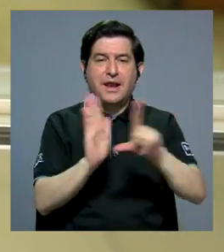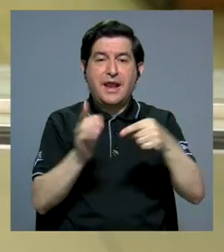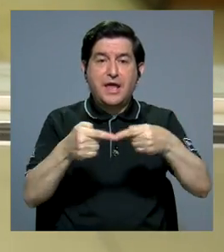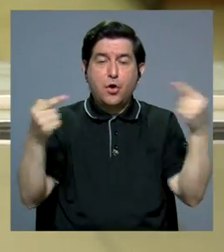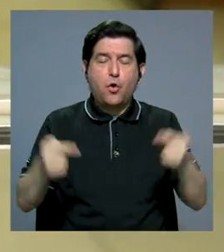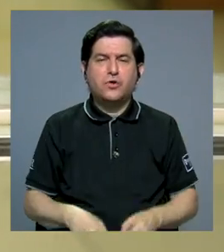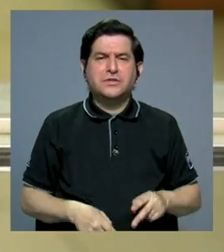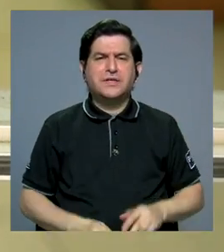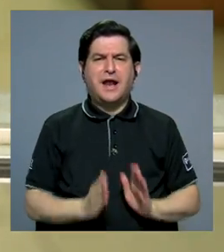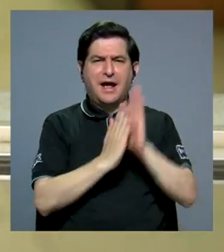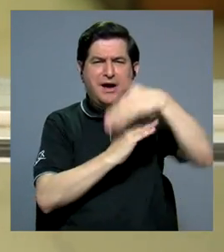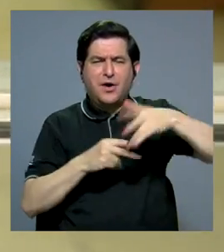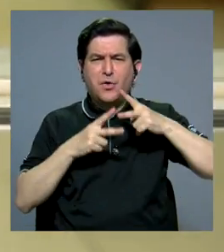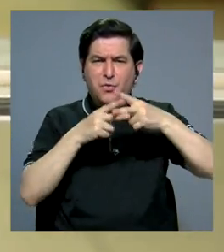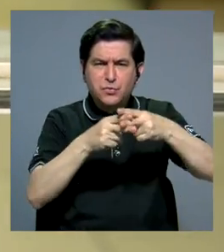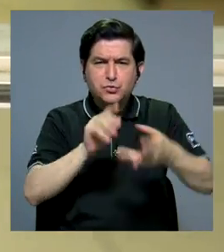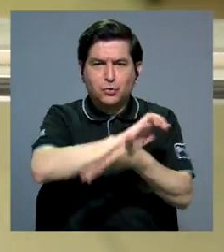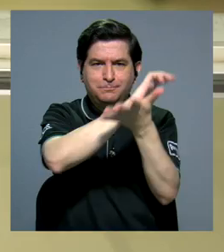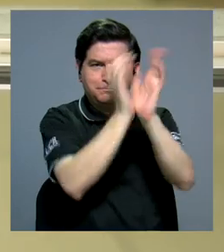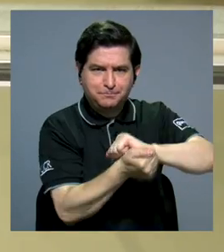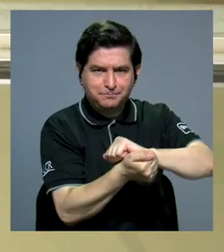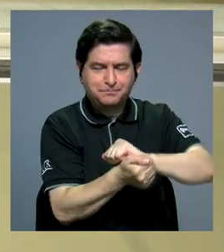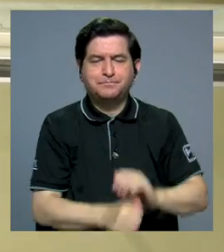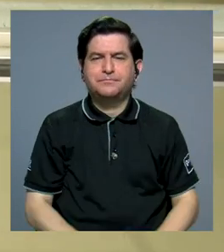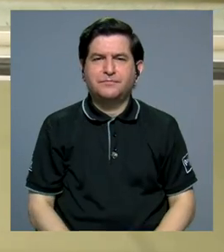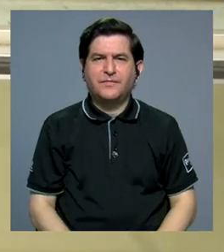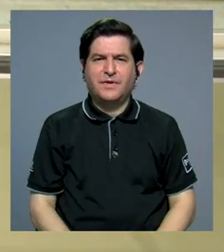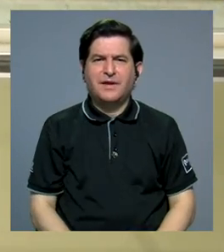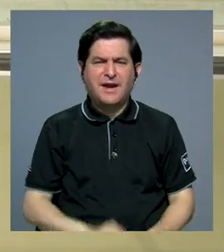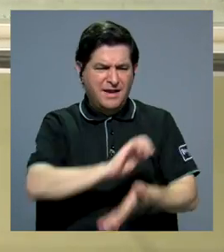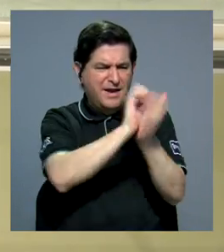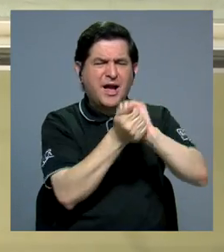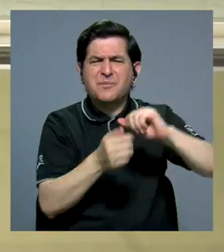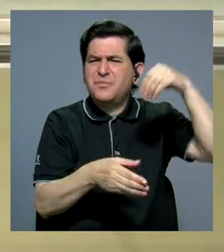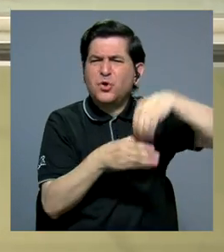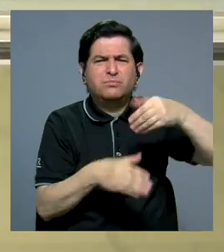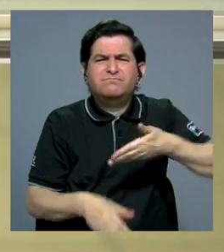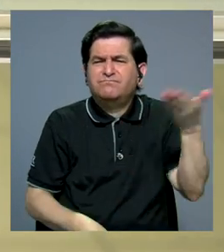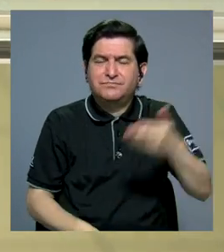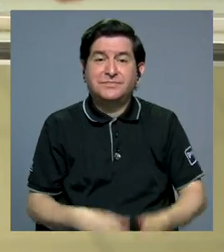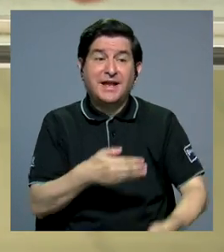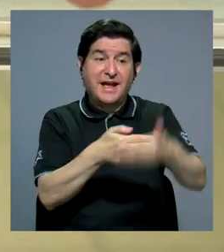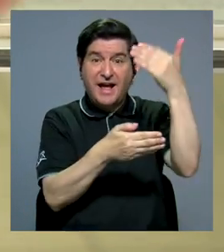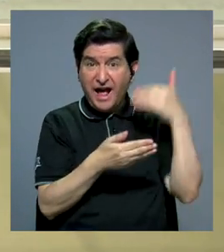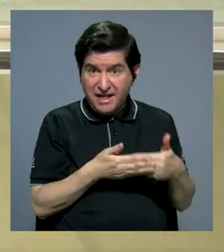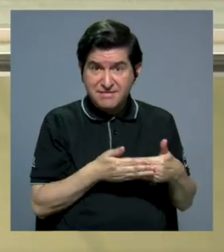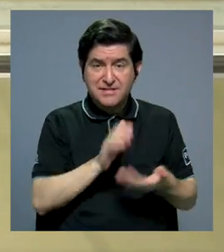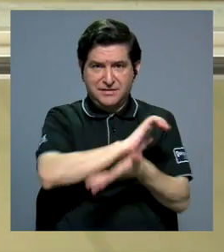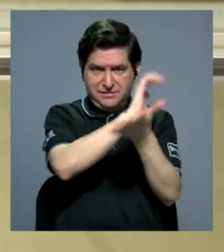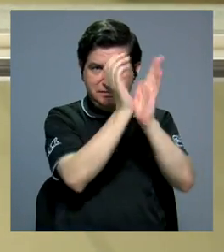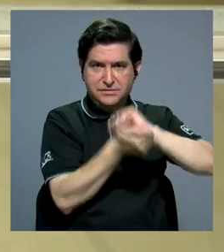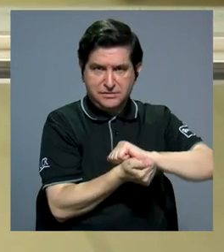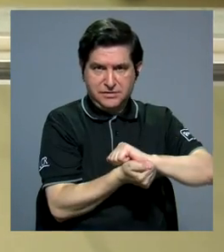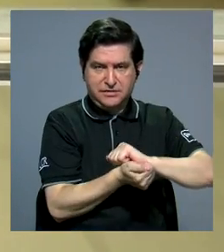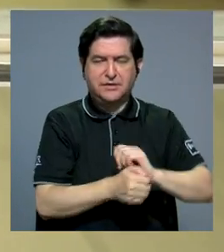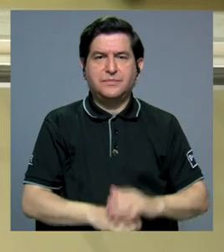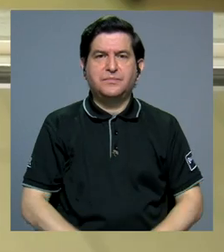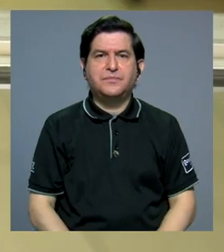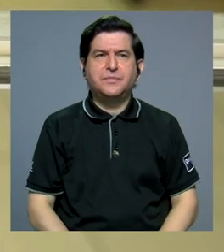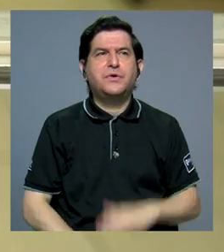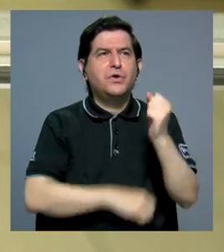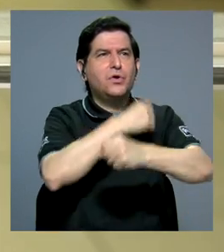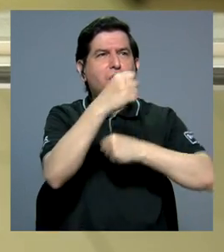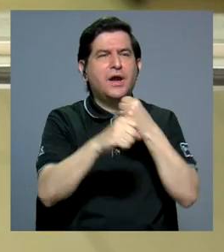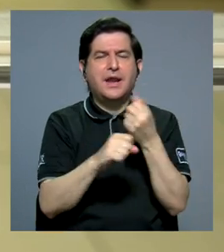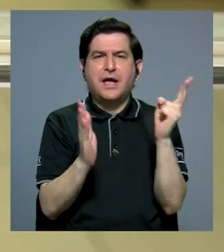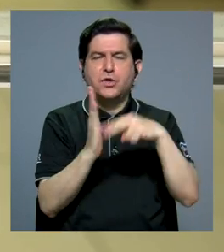la Usura Crediticia, fue modificada. ¿En qué consistió la modificación? Antes de la reforma del